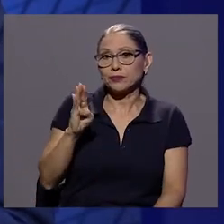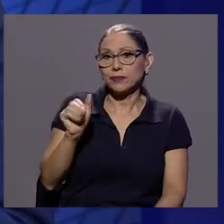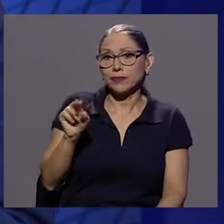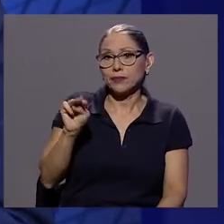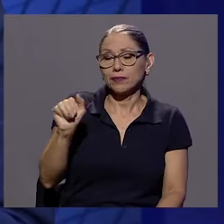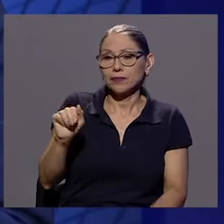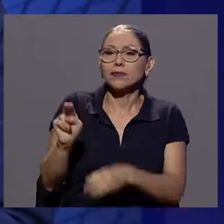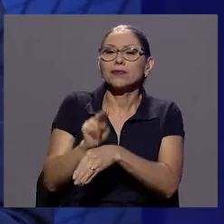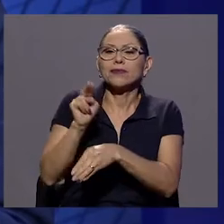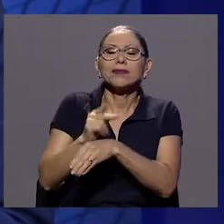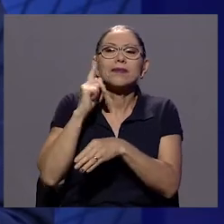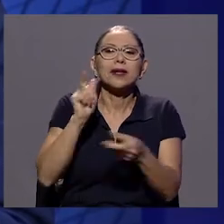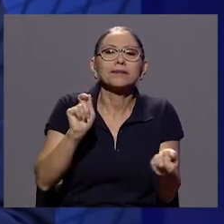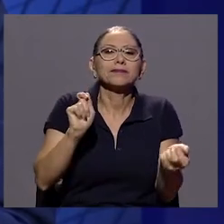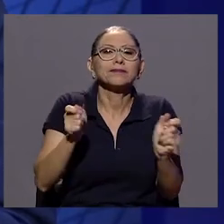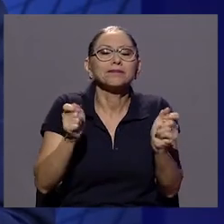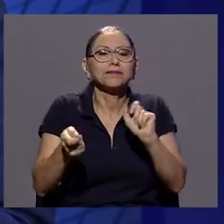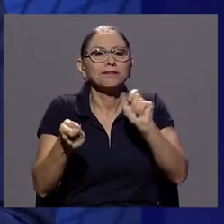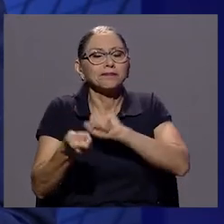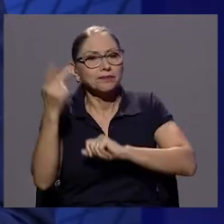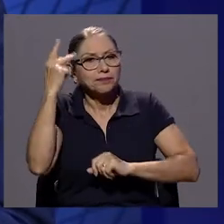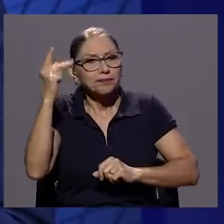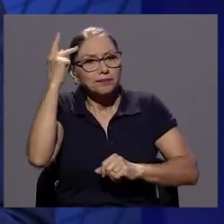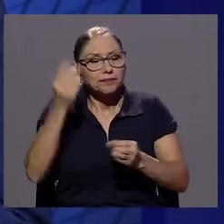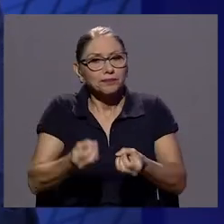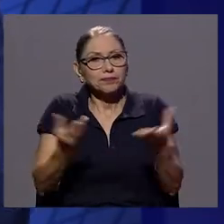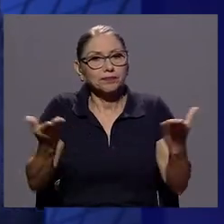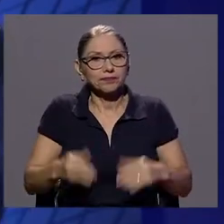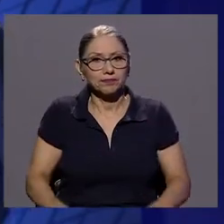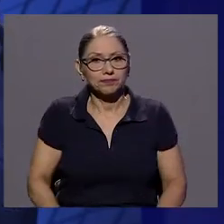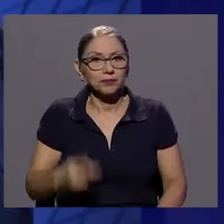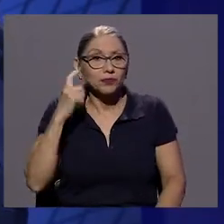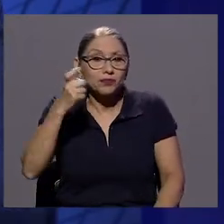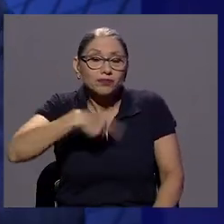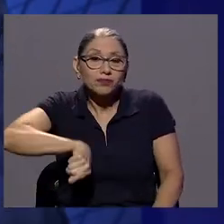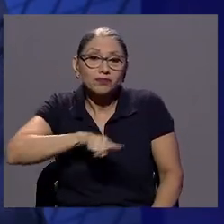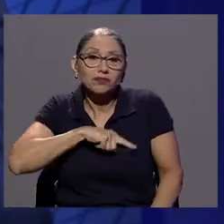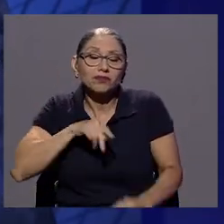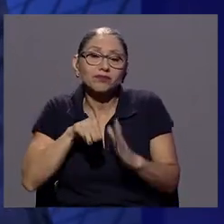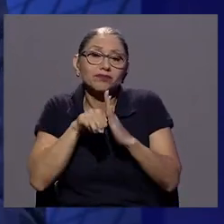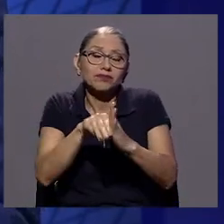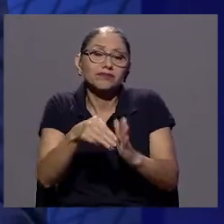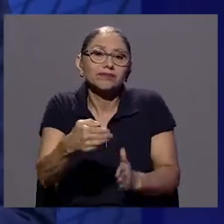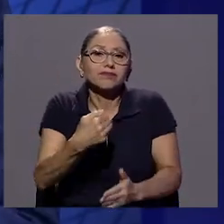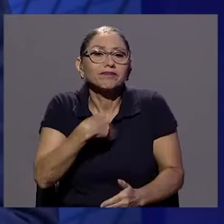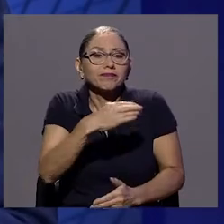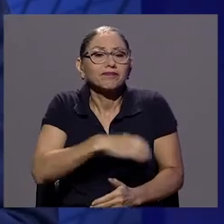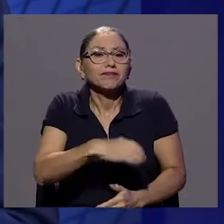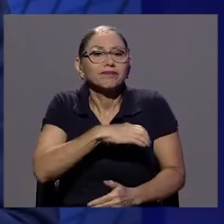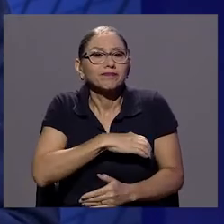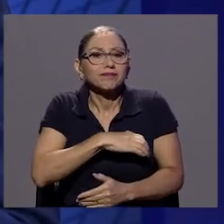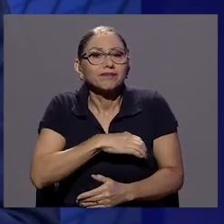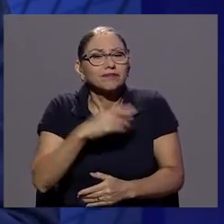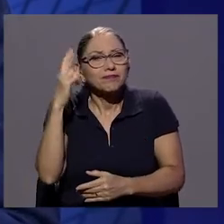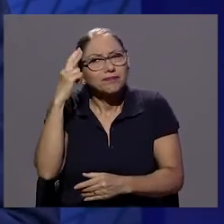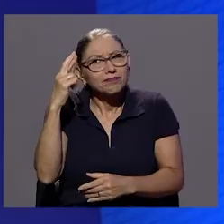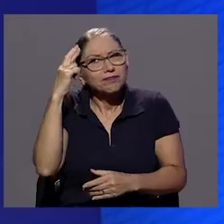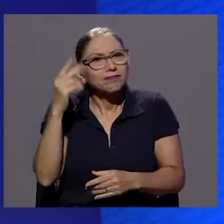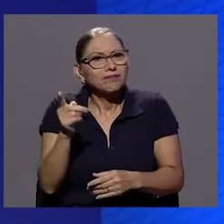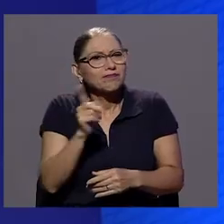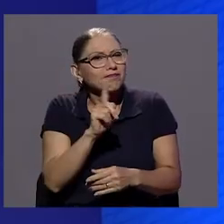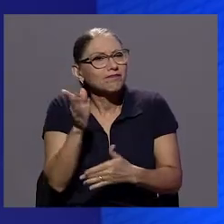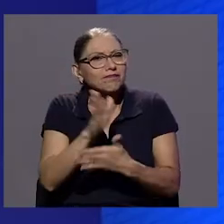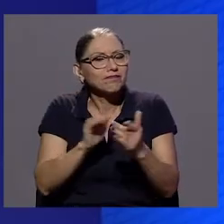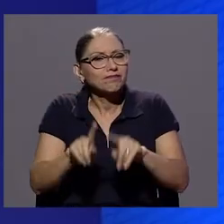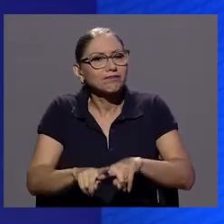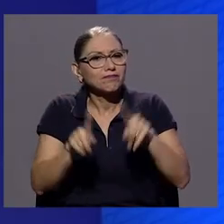cambios en la política pública porque nuestros modelos parten de un comportamiento muy racional que está muy lejos de ser la pauta. Y